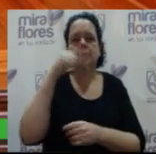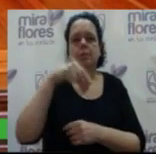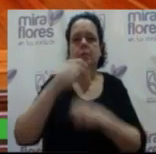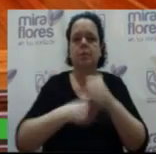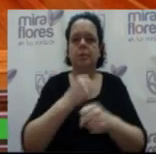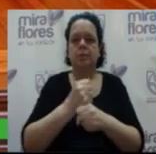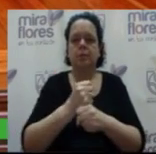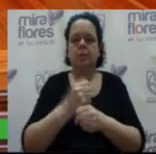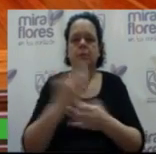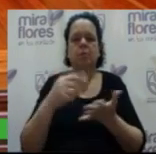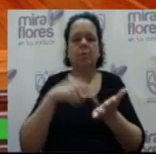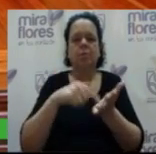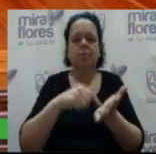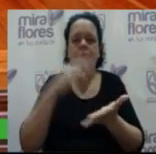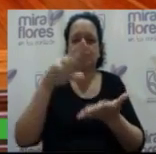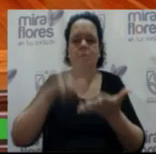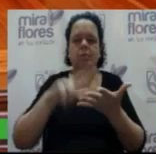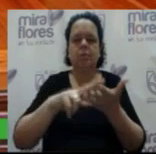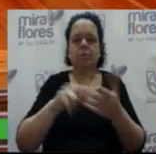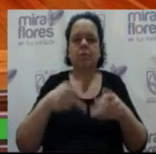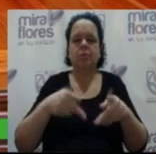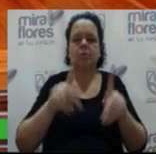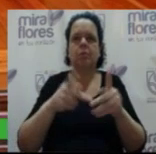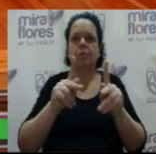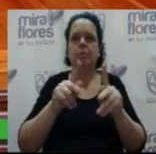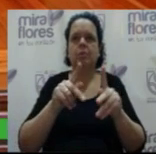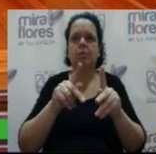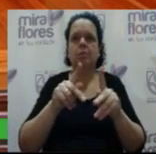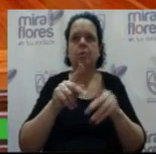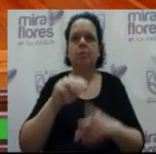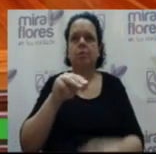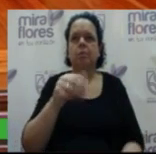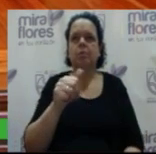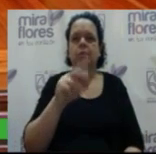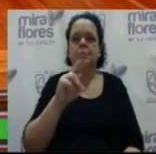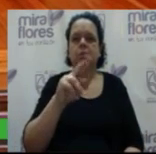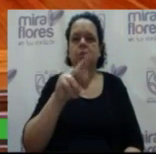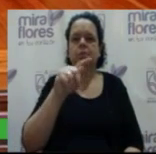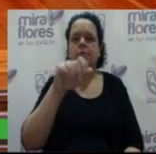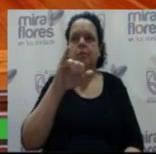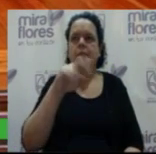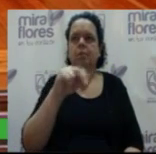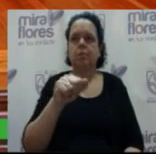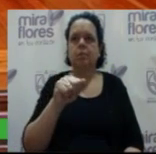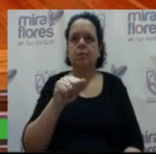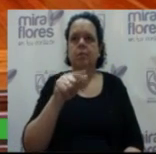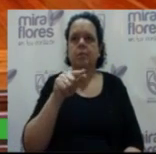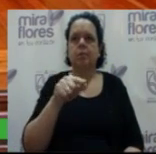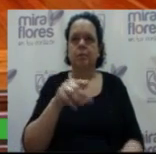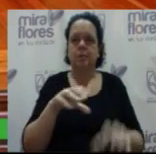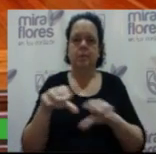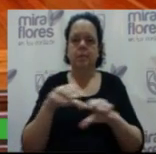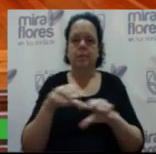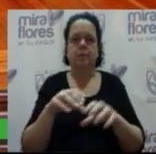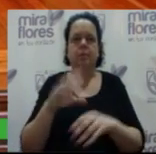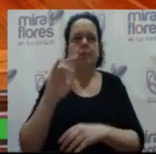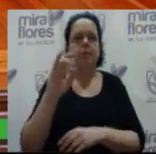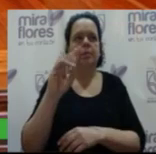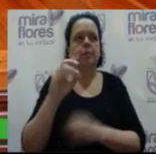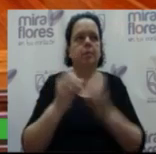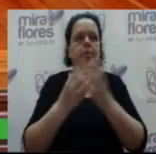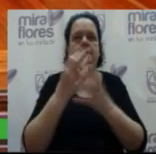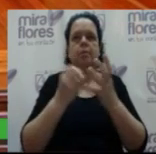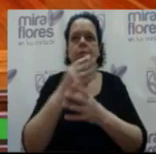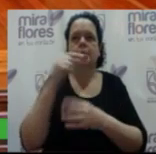año, donde se aprobó la licencia solicitada por el señor Martín Marcial Bustamante Castro, a hacerse efectiva a partir del 7 de